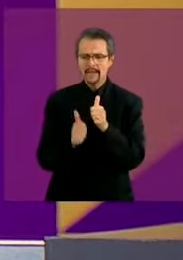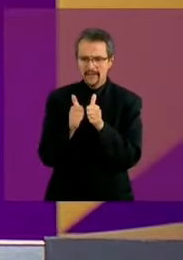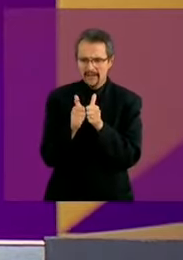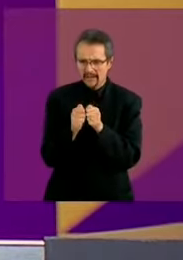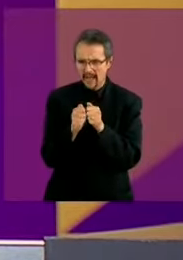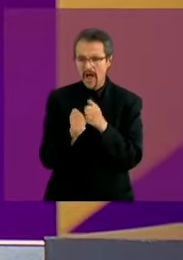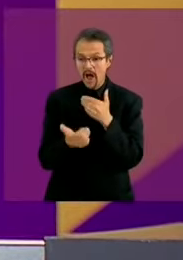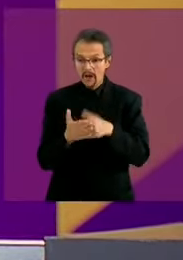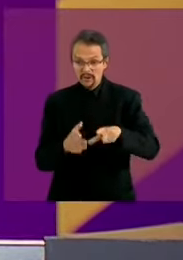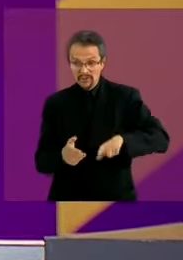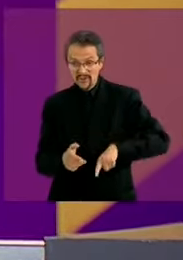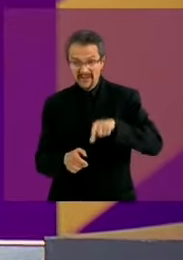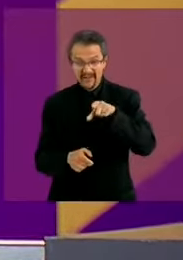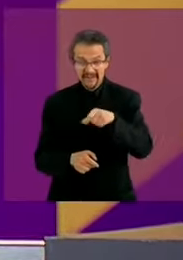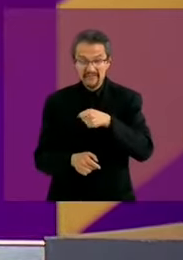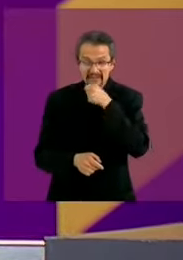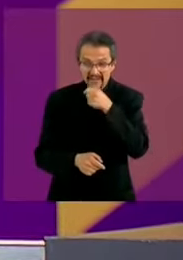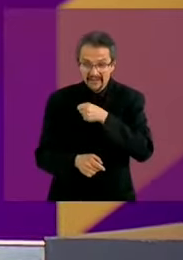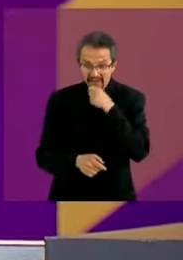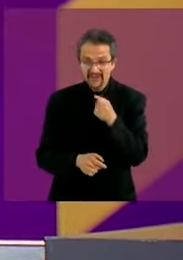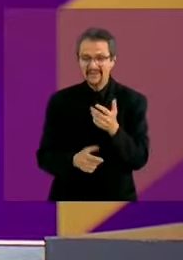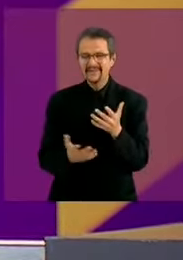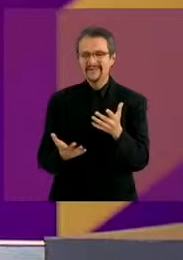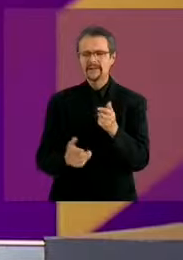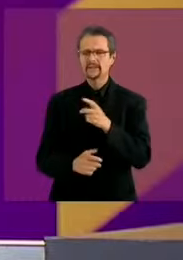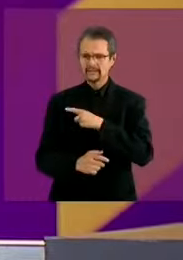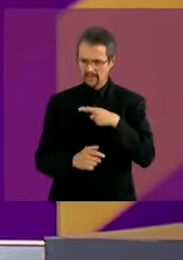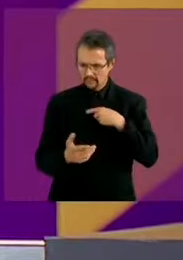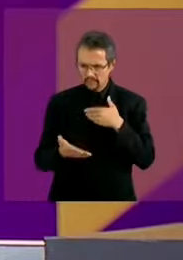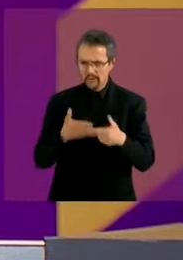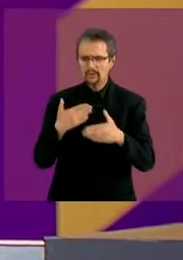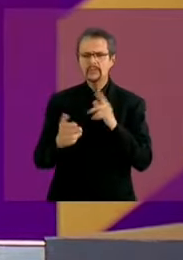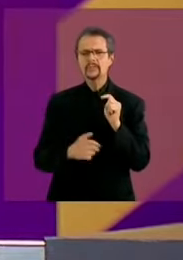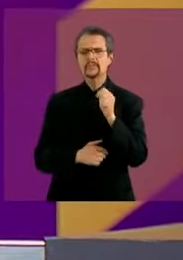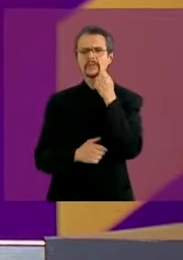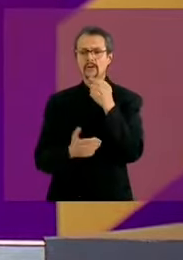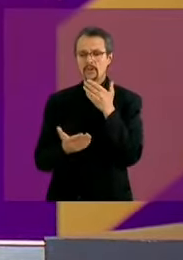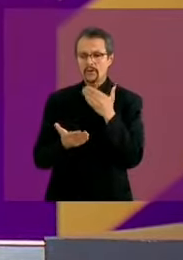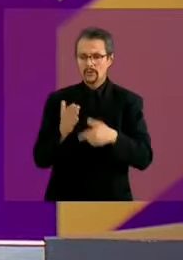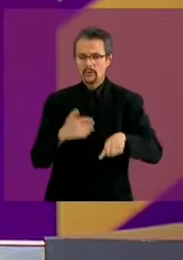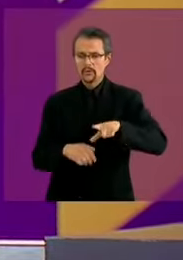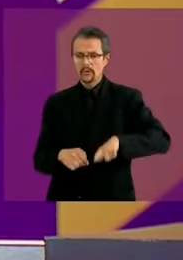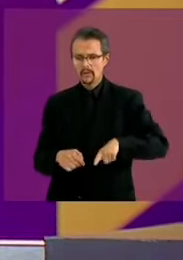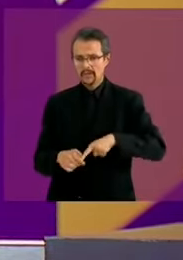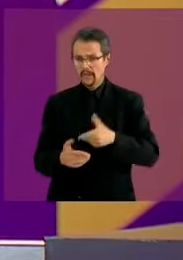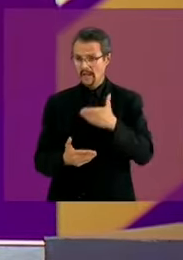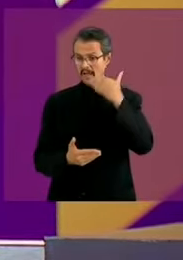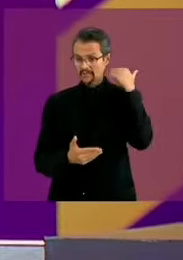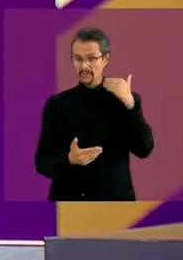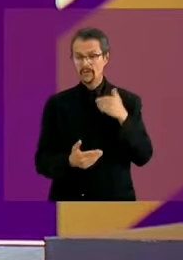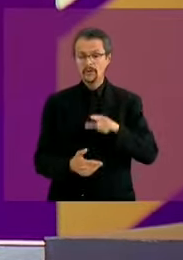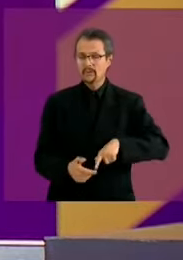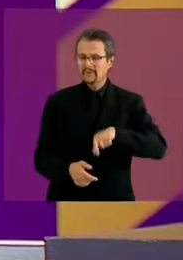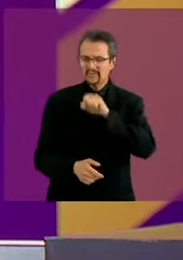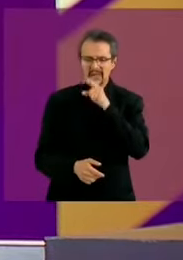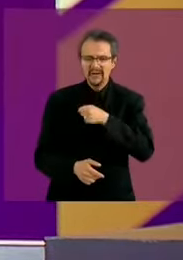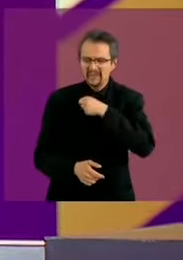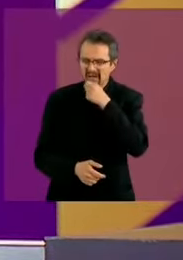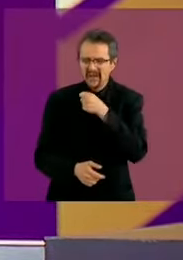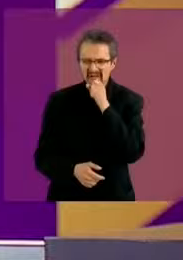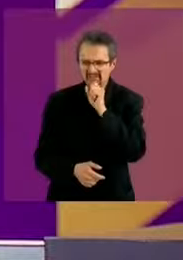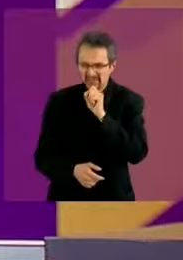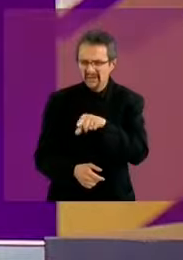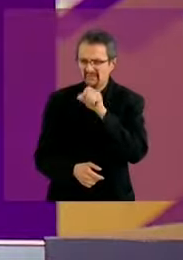cavernario, viendo hacia el pasado, este el anterior y el anterior del anterior, y que hayan visto en esas posibilidades